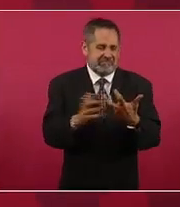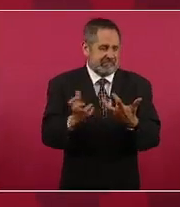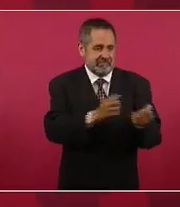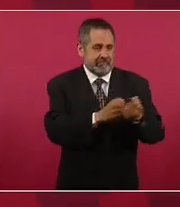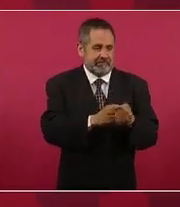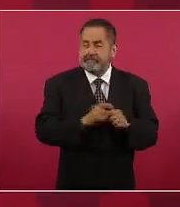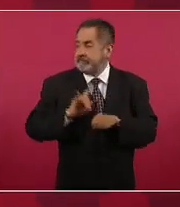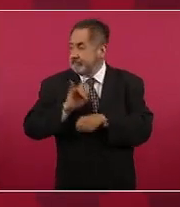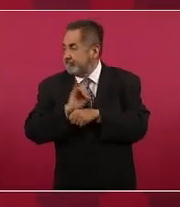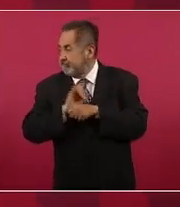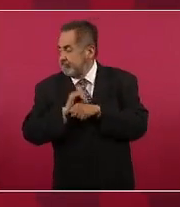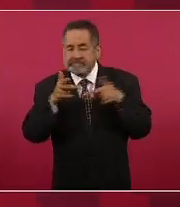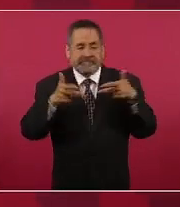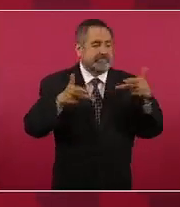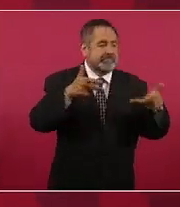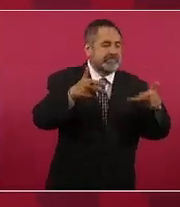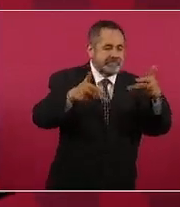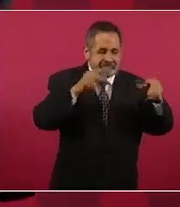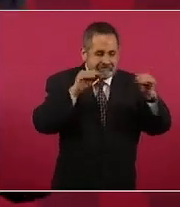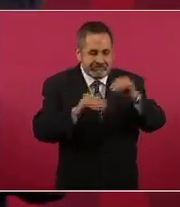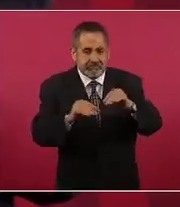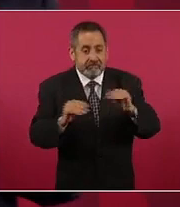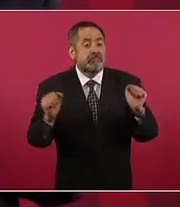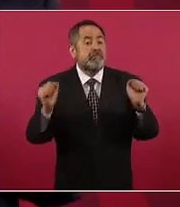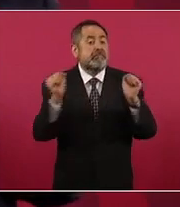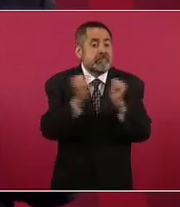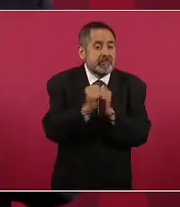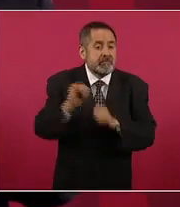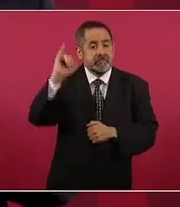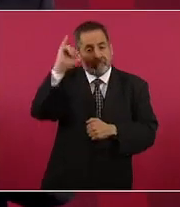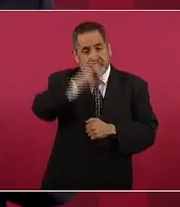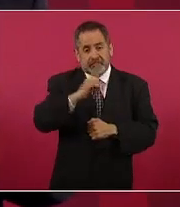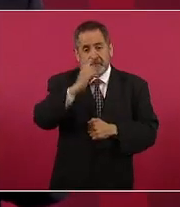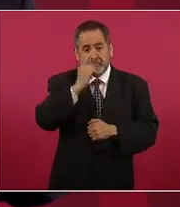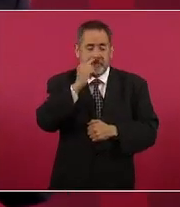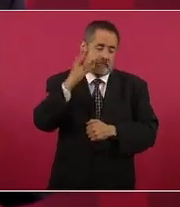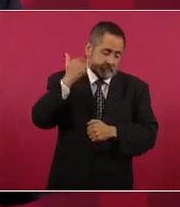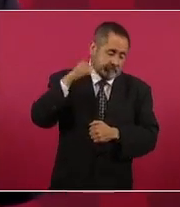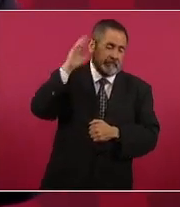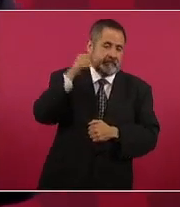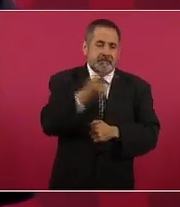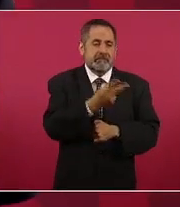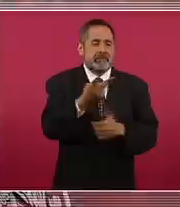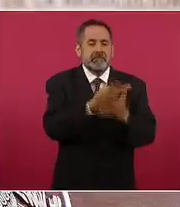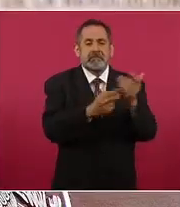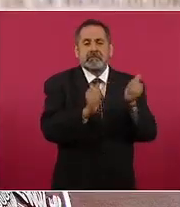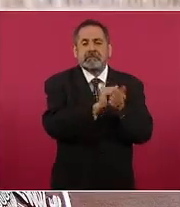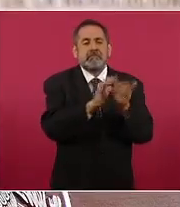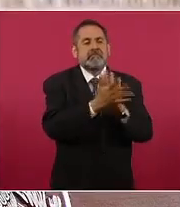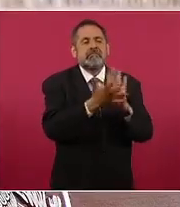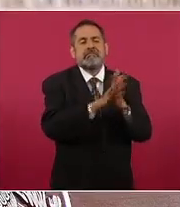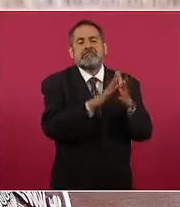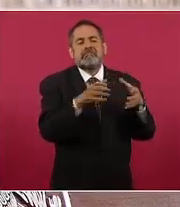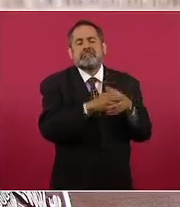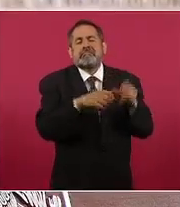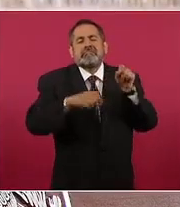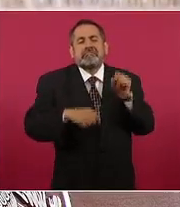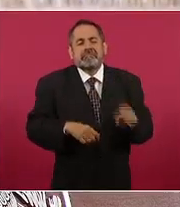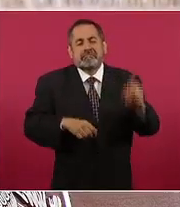en contubernio con el jefe de la policía de ese entonces que era